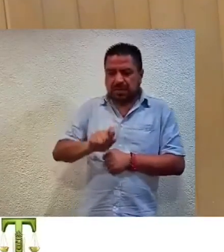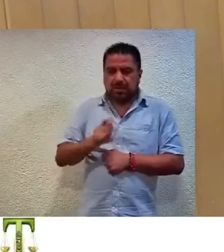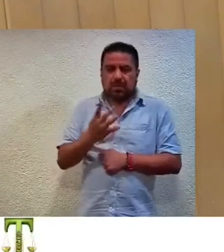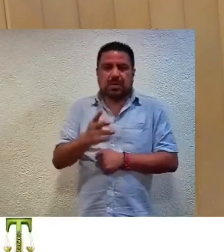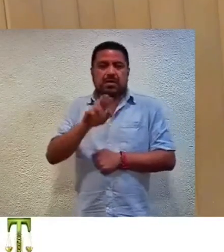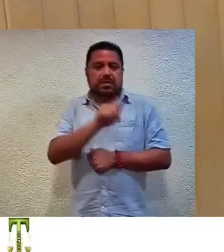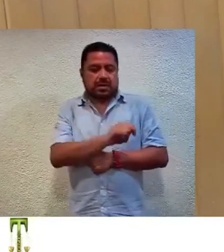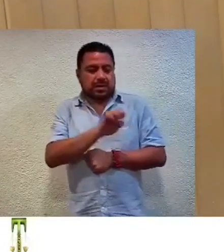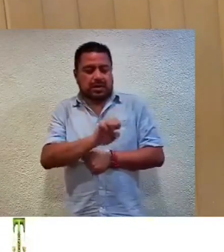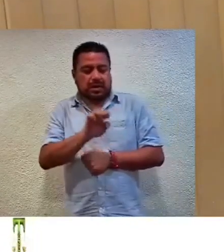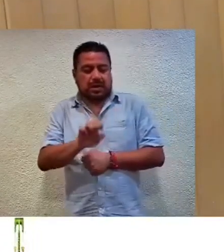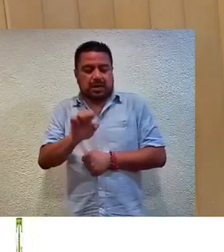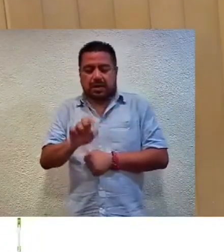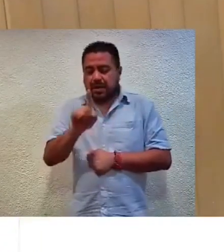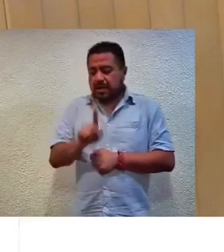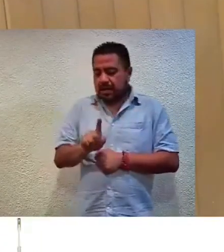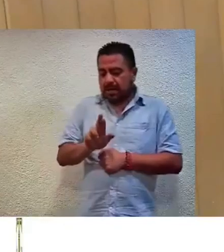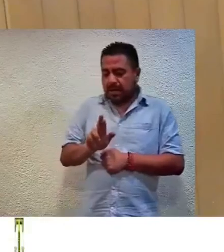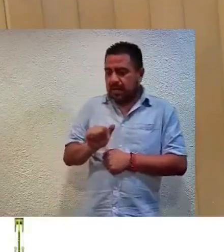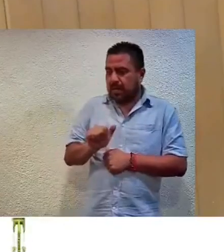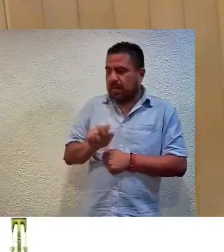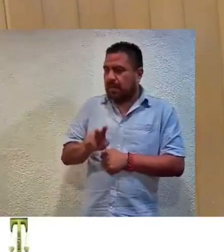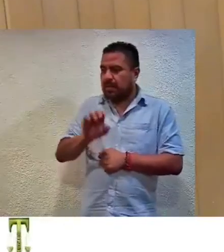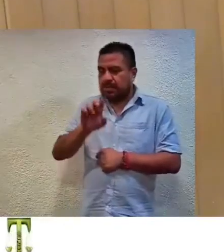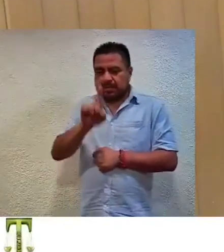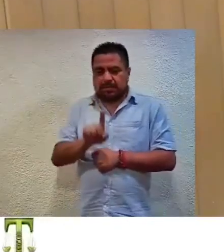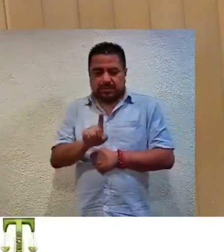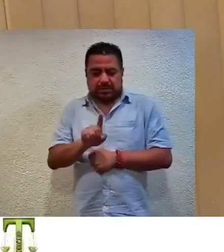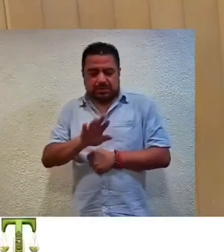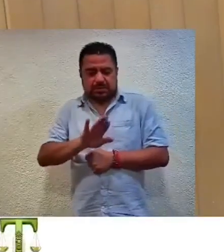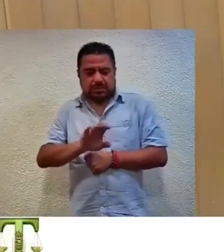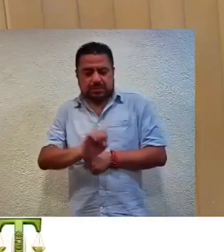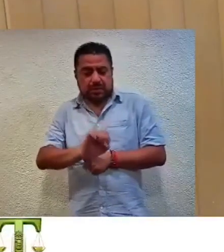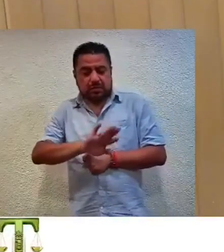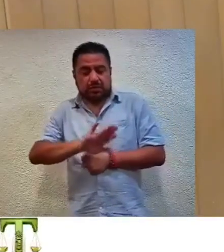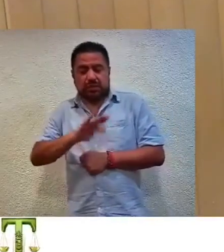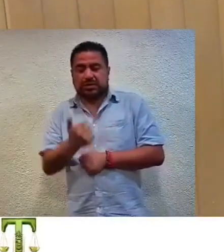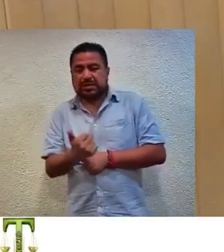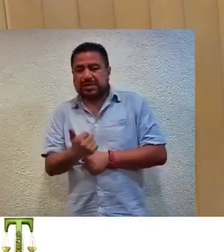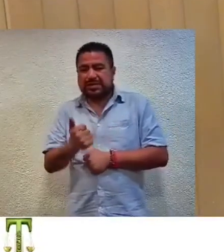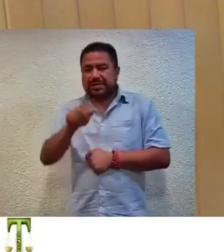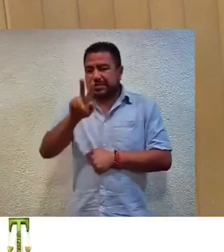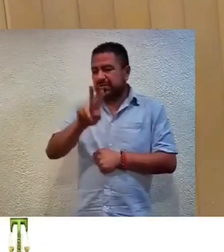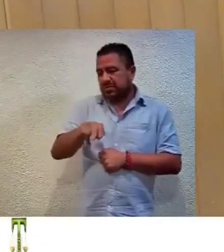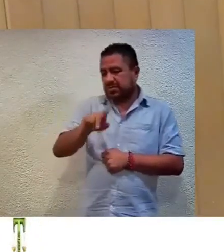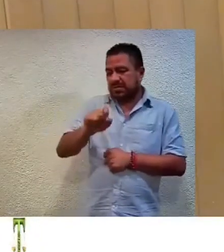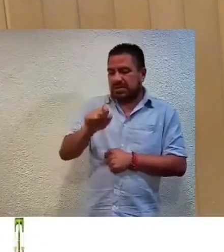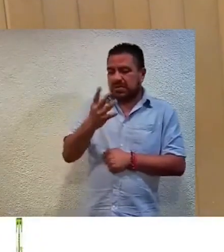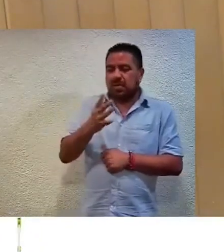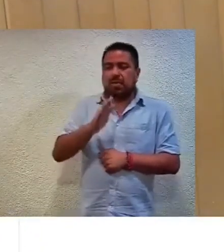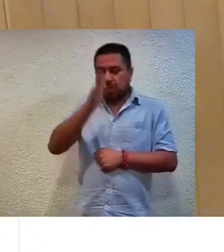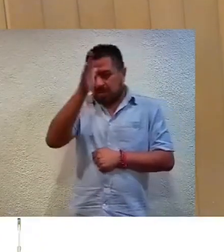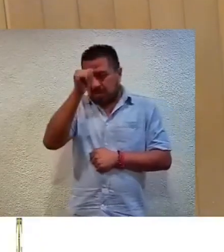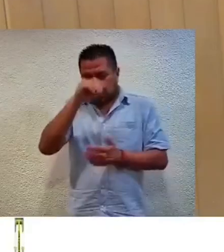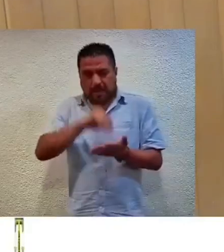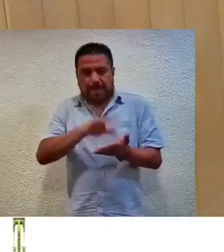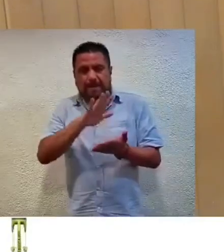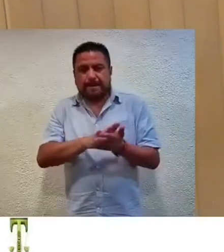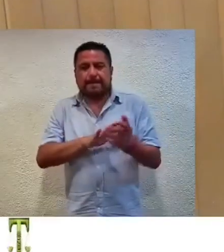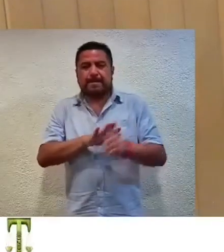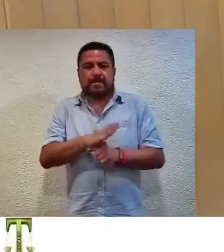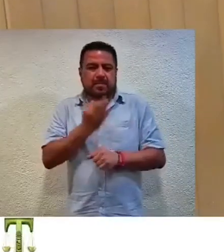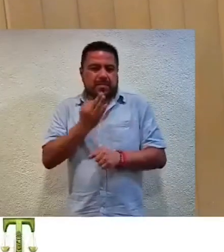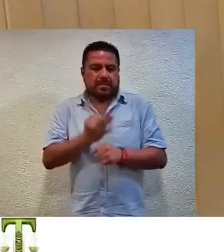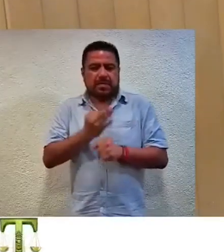y TEE-RAP-056-2024, de conformidad con los motivos y fundamentos del